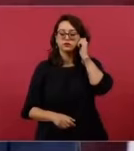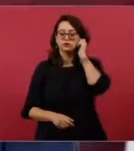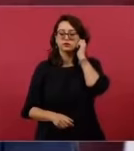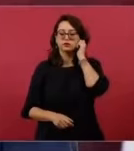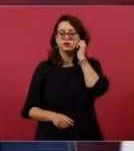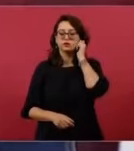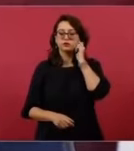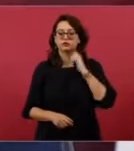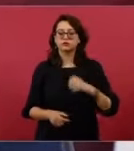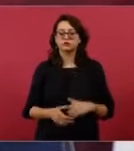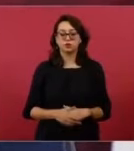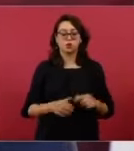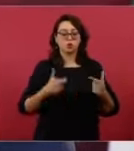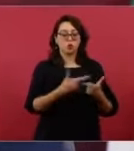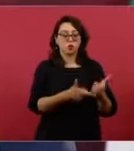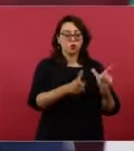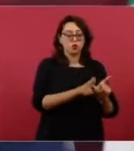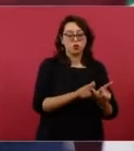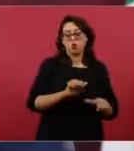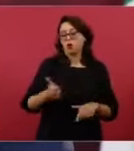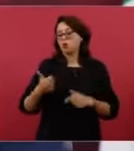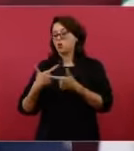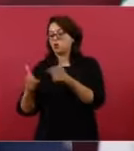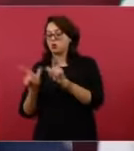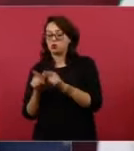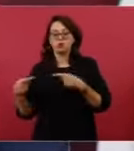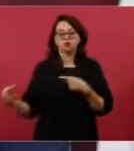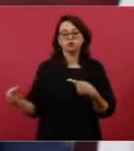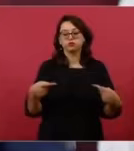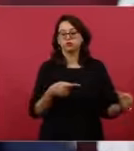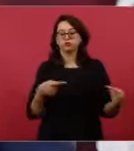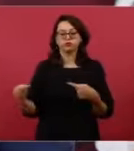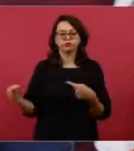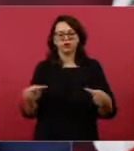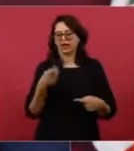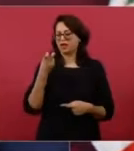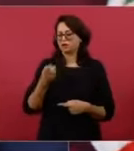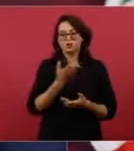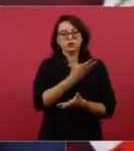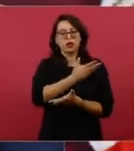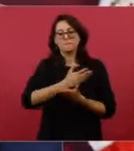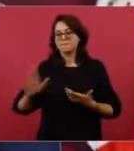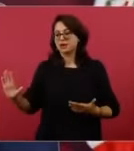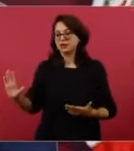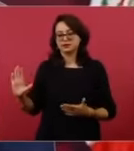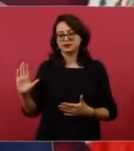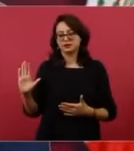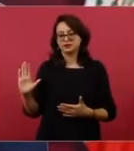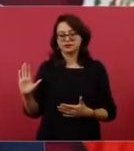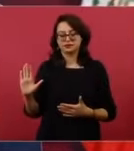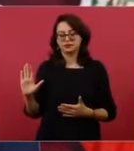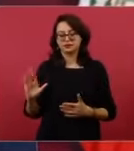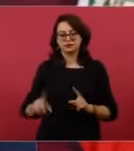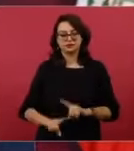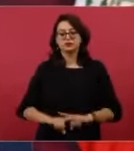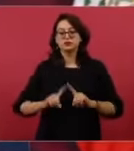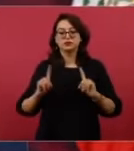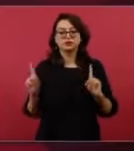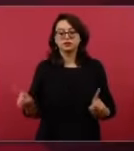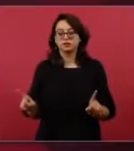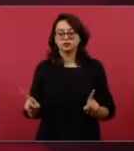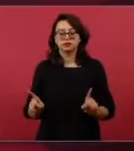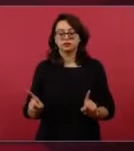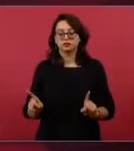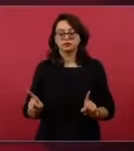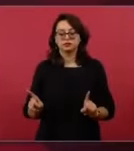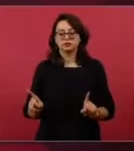pero eso es otro asunto. Eso es otro asunto.